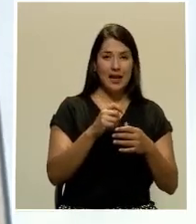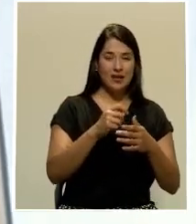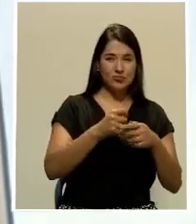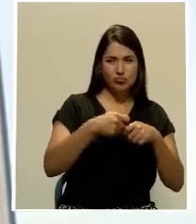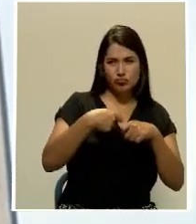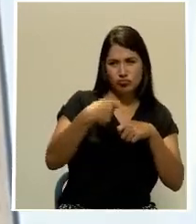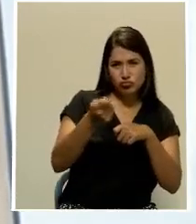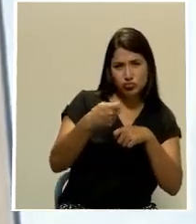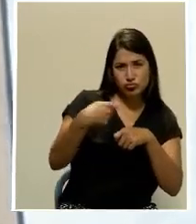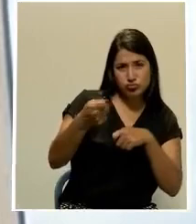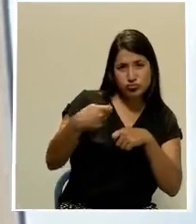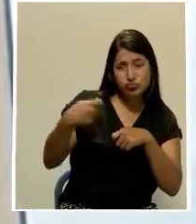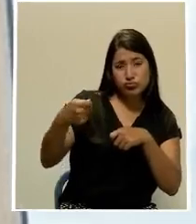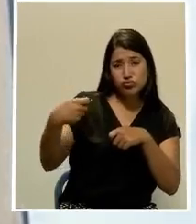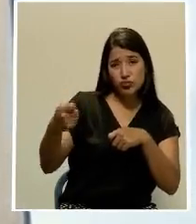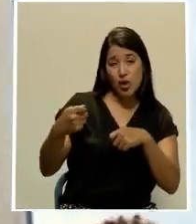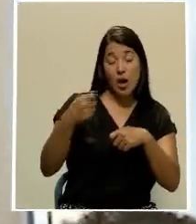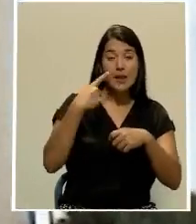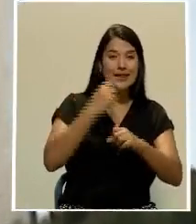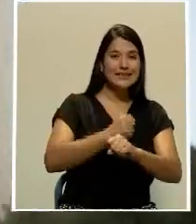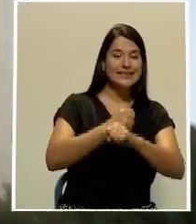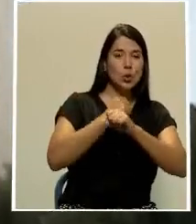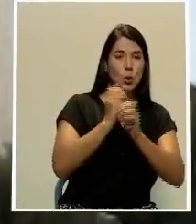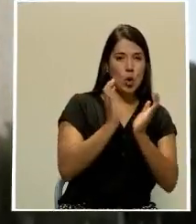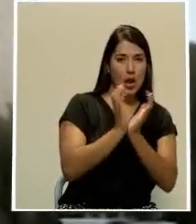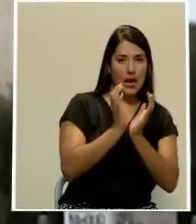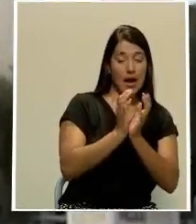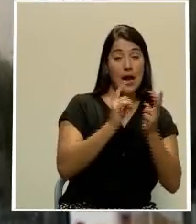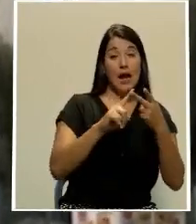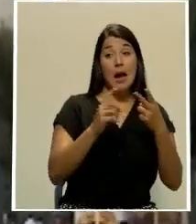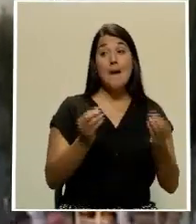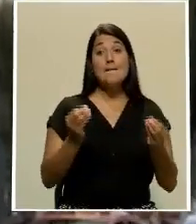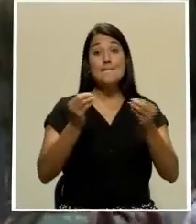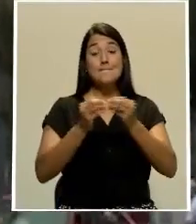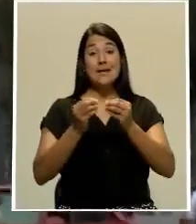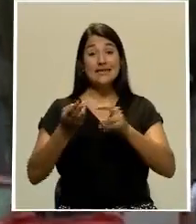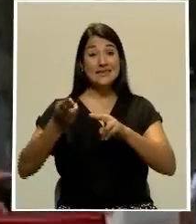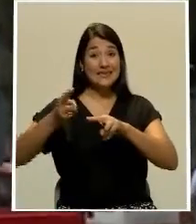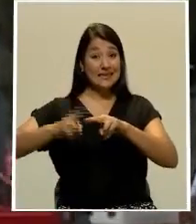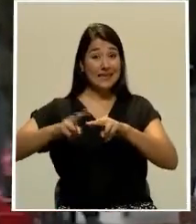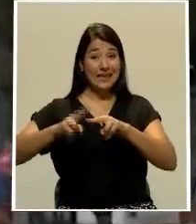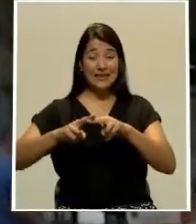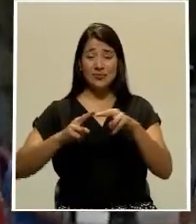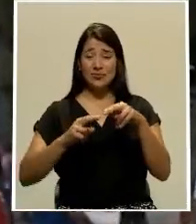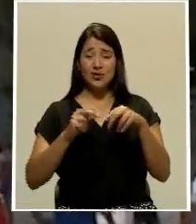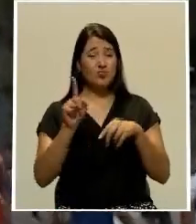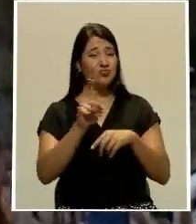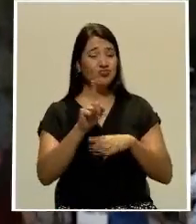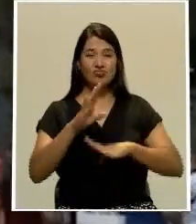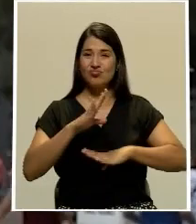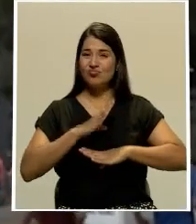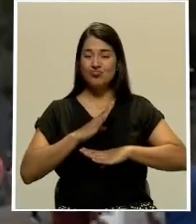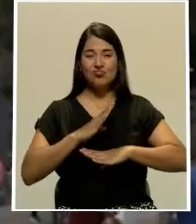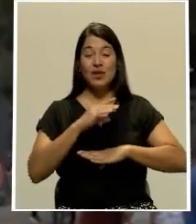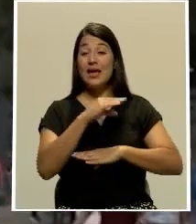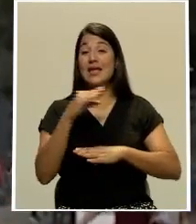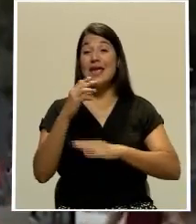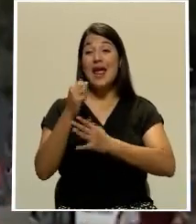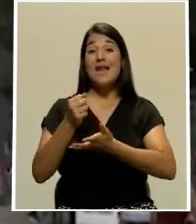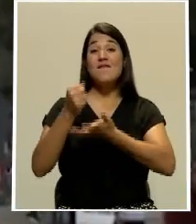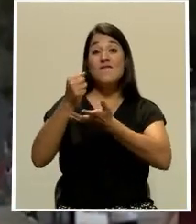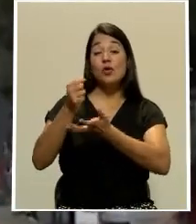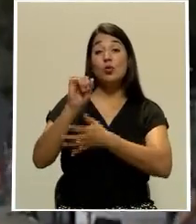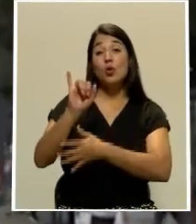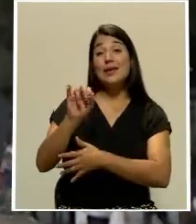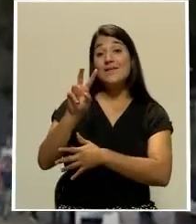sociales sumado a los intereses generados por las reservas no serán suficientes y el fondo del